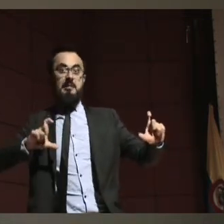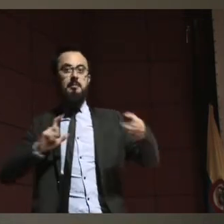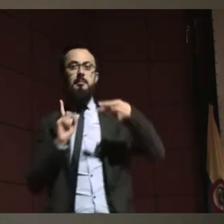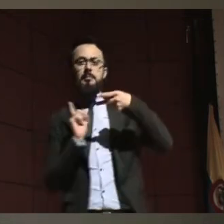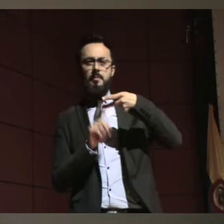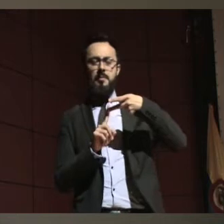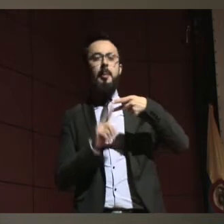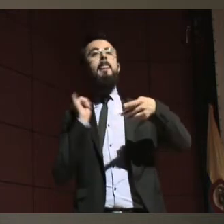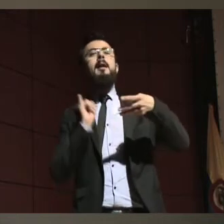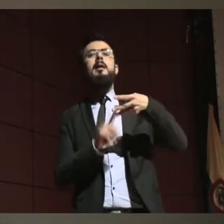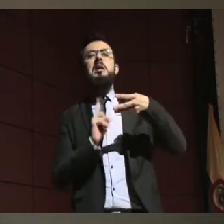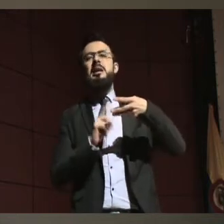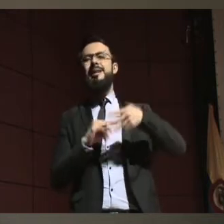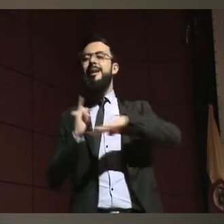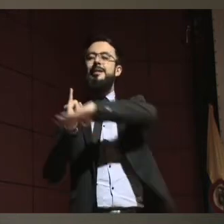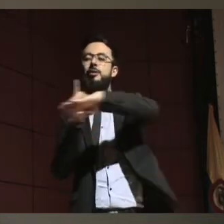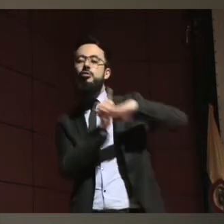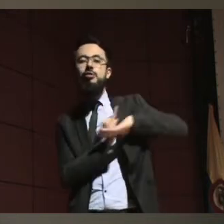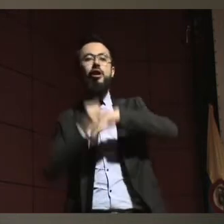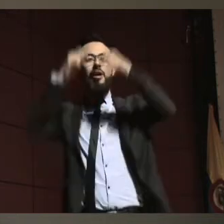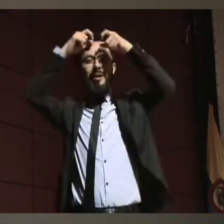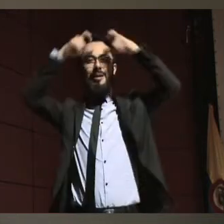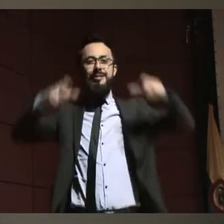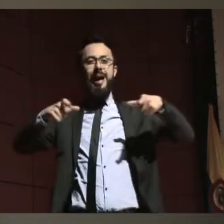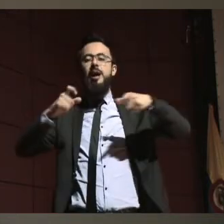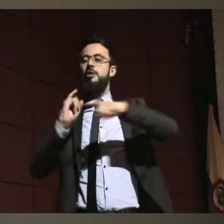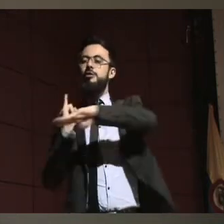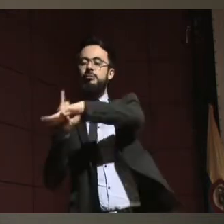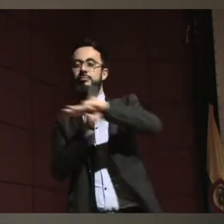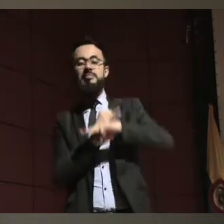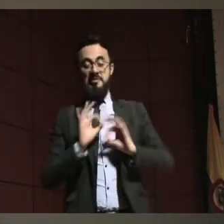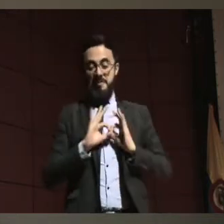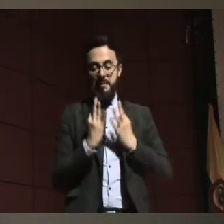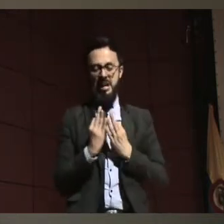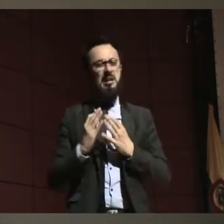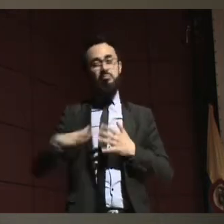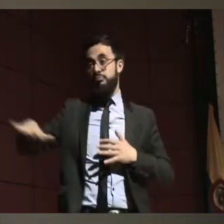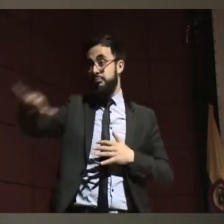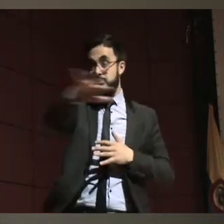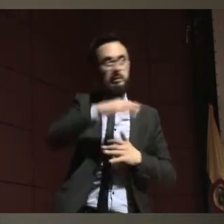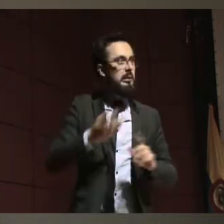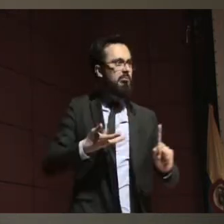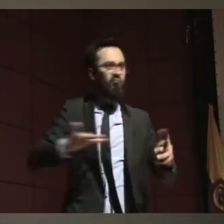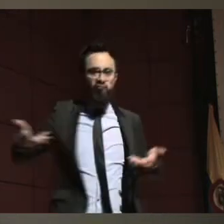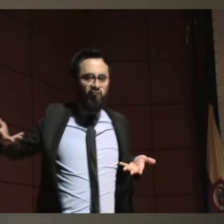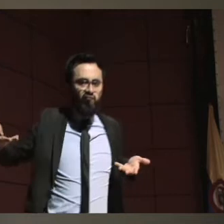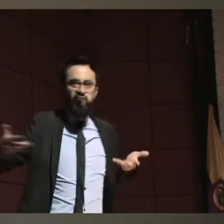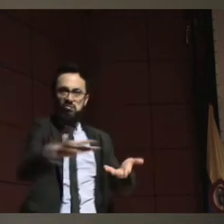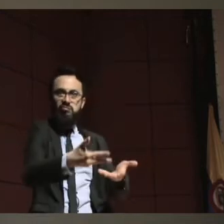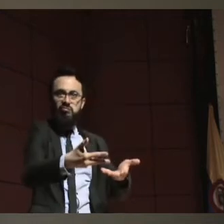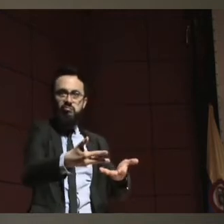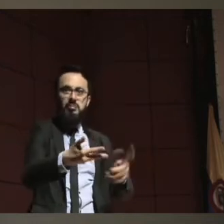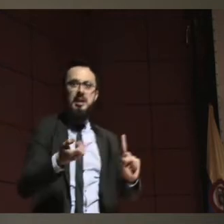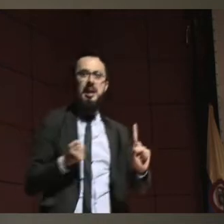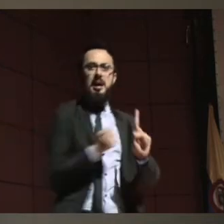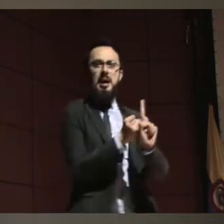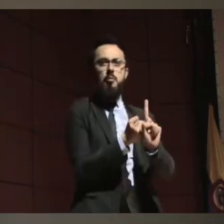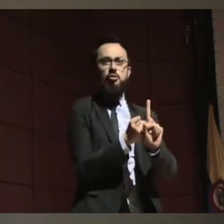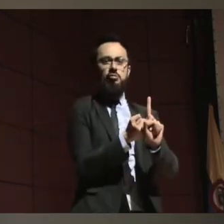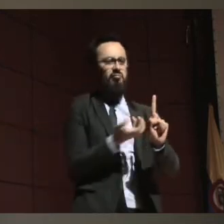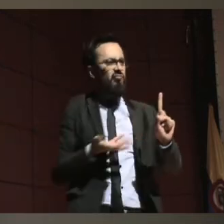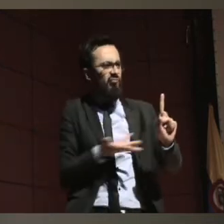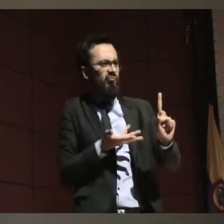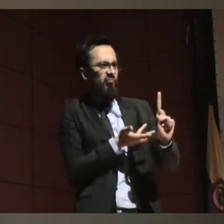estar garantizando que esos apoyos están cerca de la posibilidad o le están acercando la